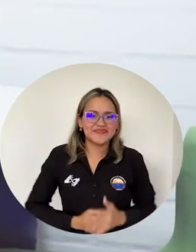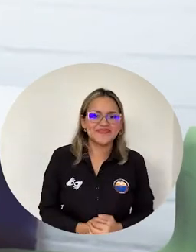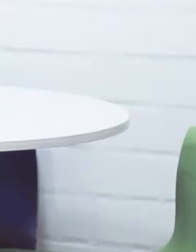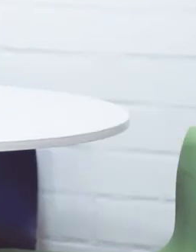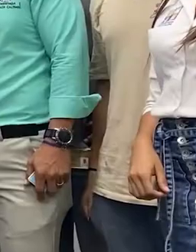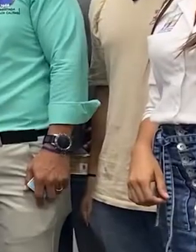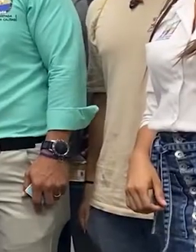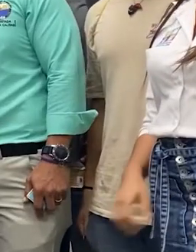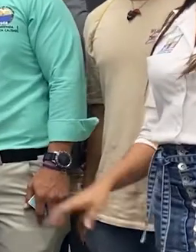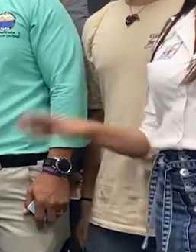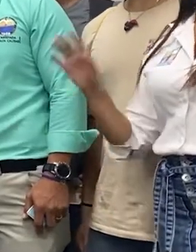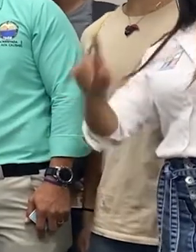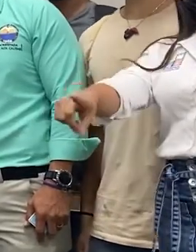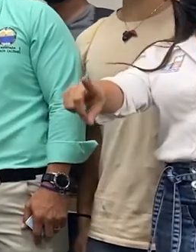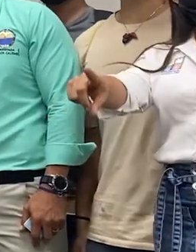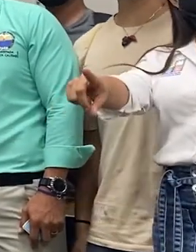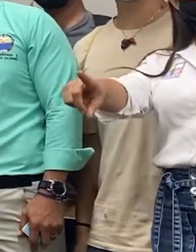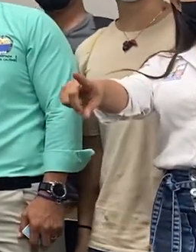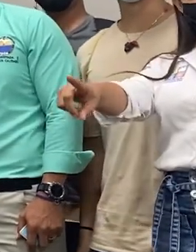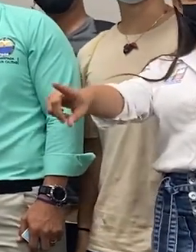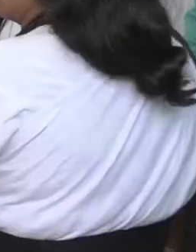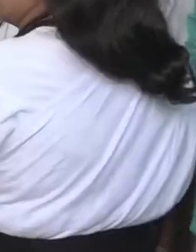Centro ¡Primido el Centro!